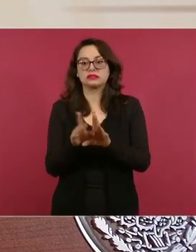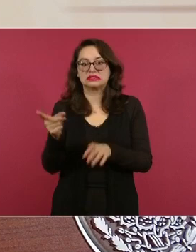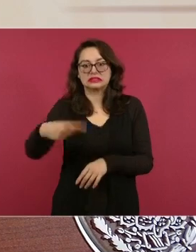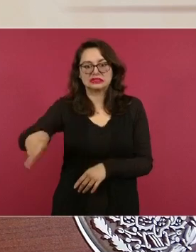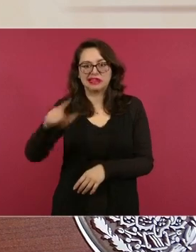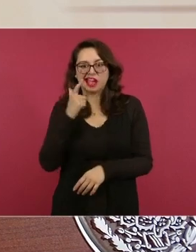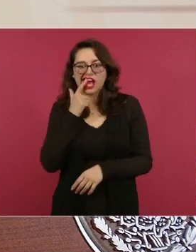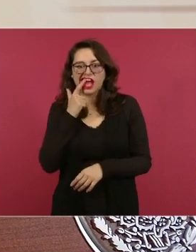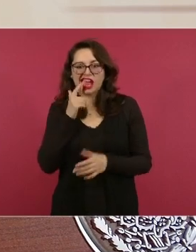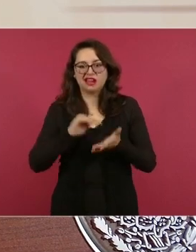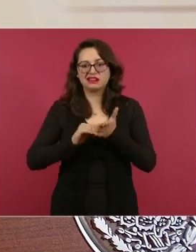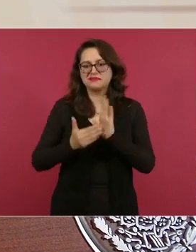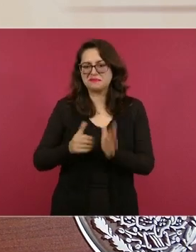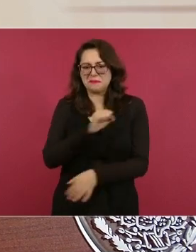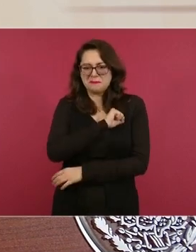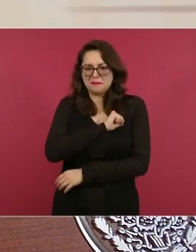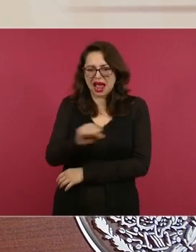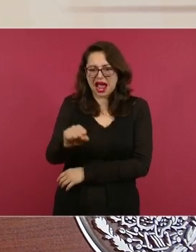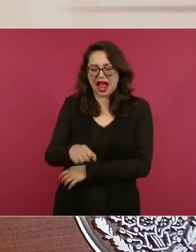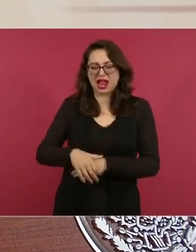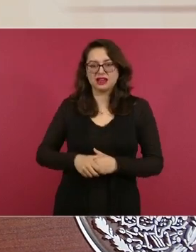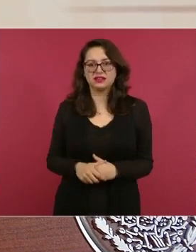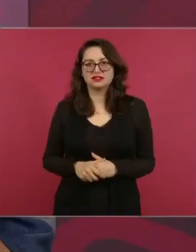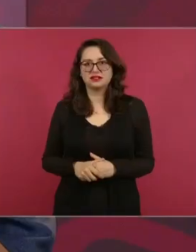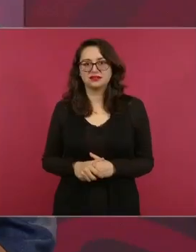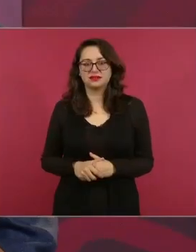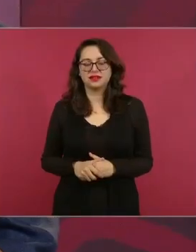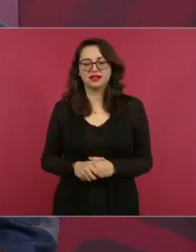maquiavélicos ¿qué decía